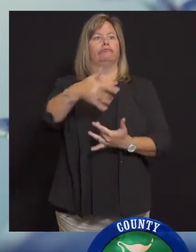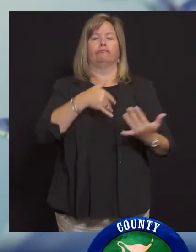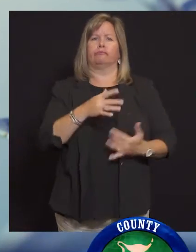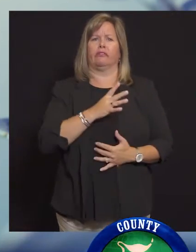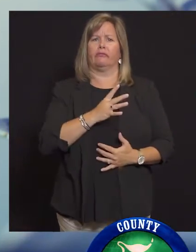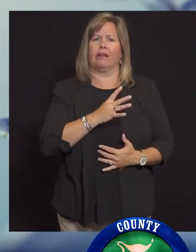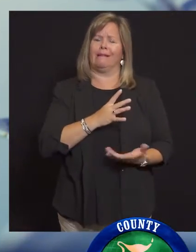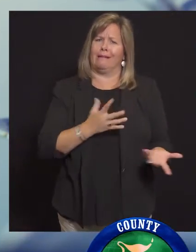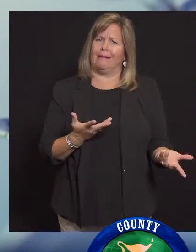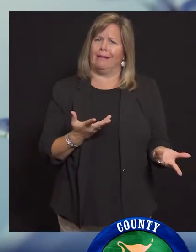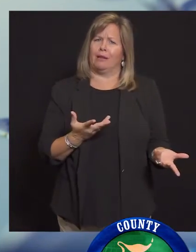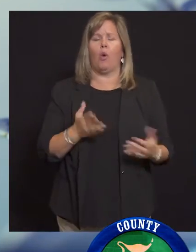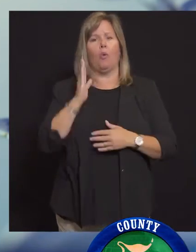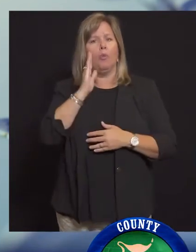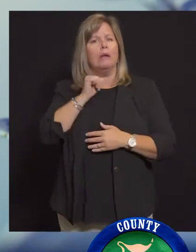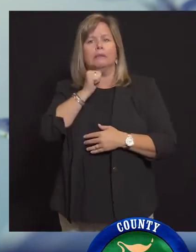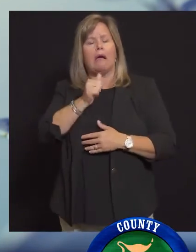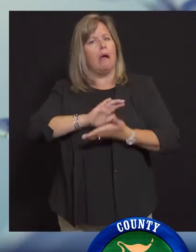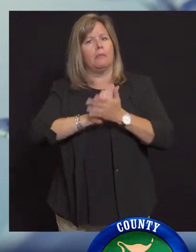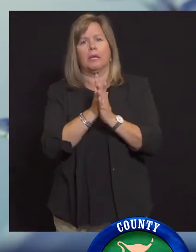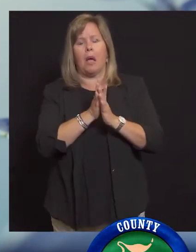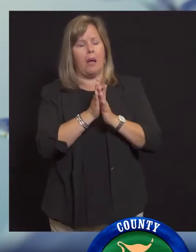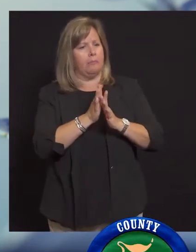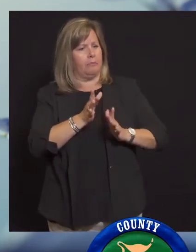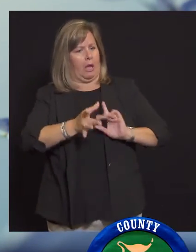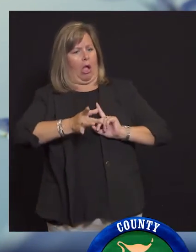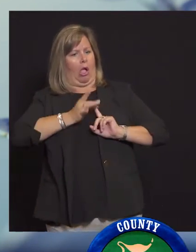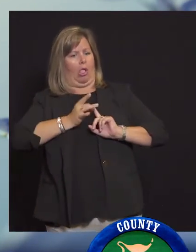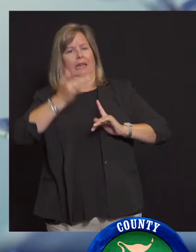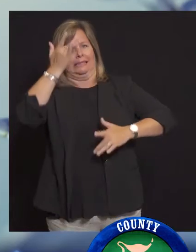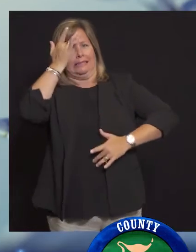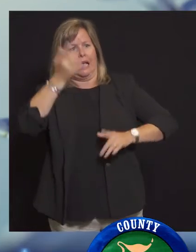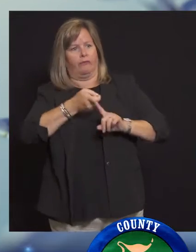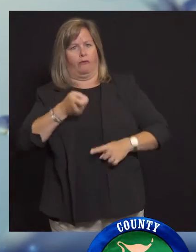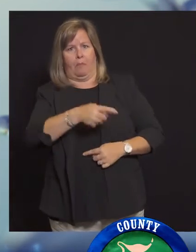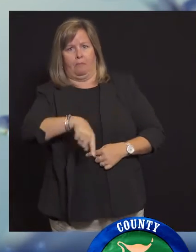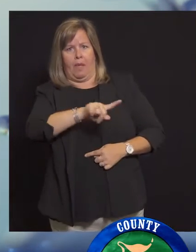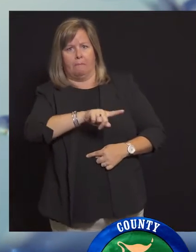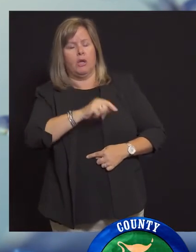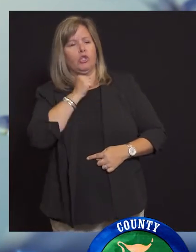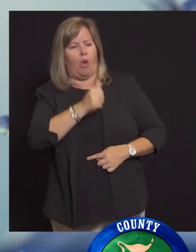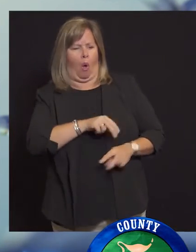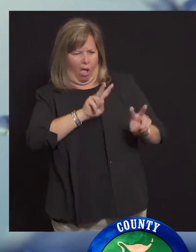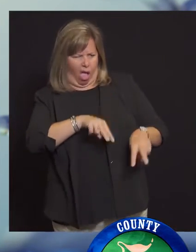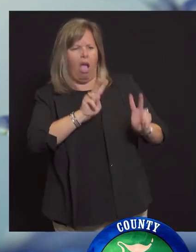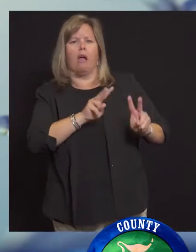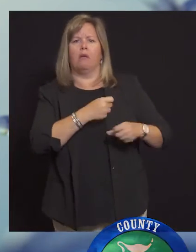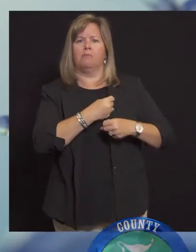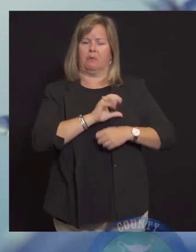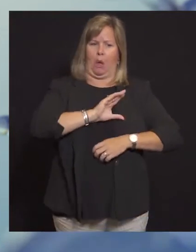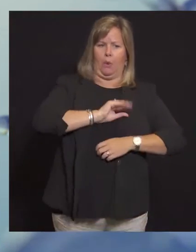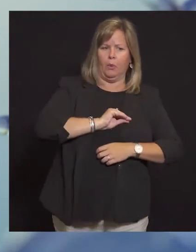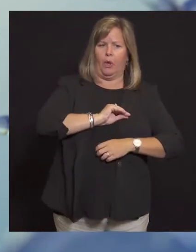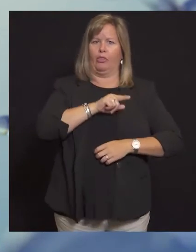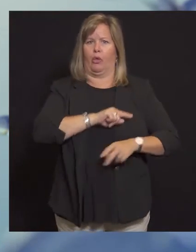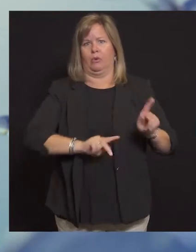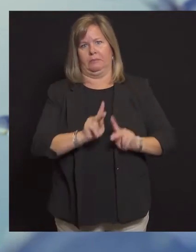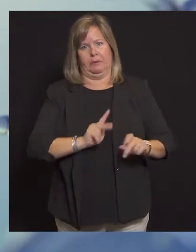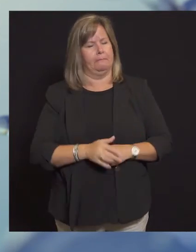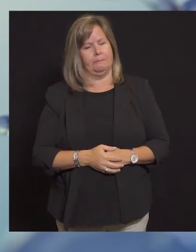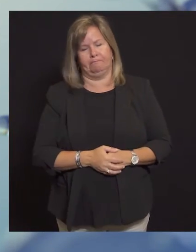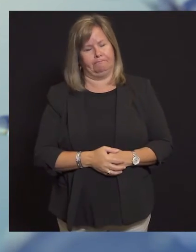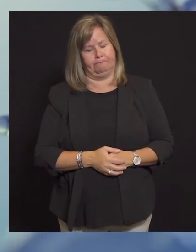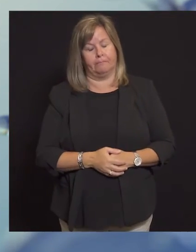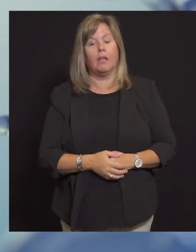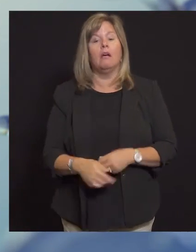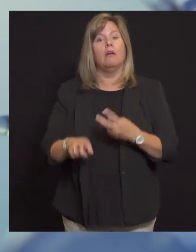infecciosos para estar cerca. Y la realidad con estas personas que se han recuperado completamente es que probablemente hemos